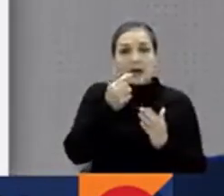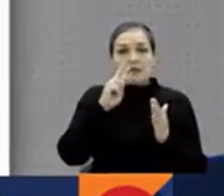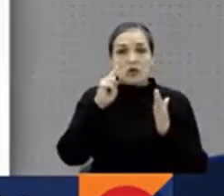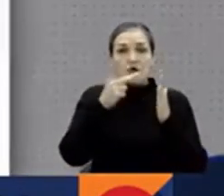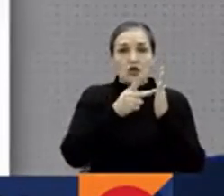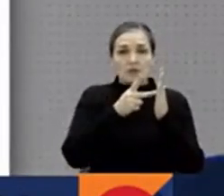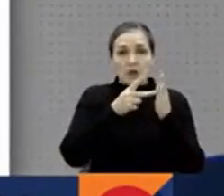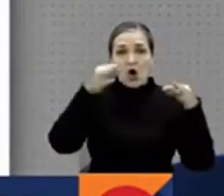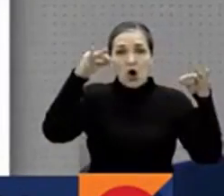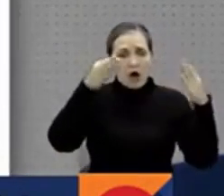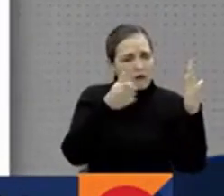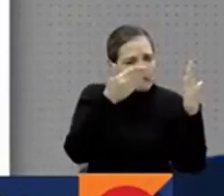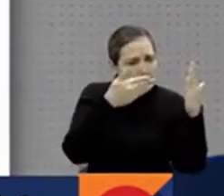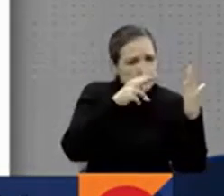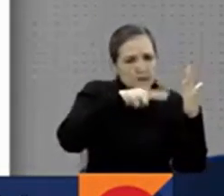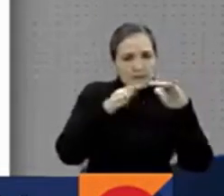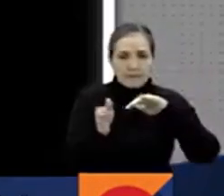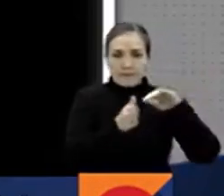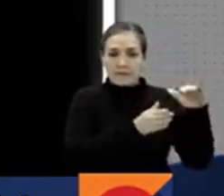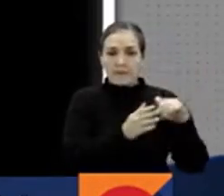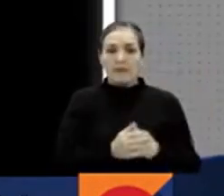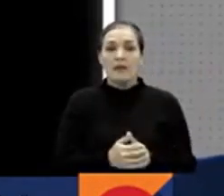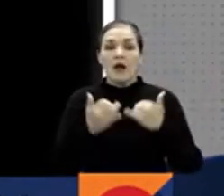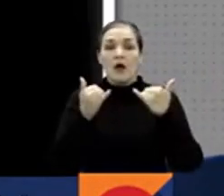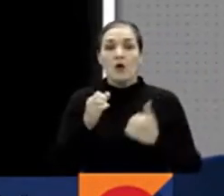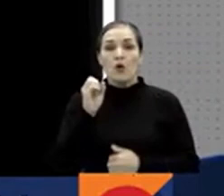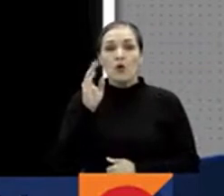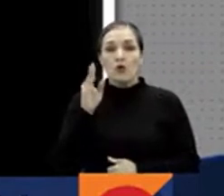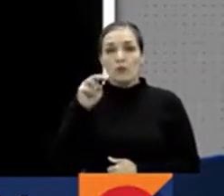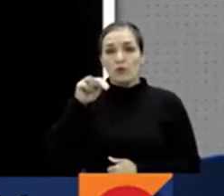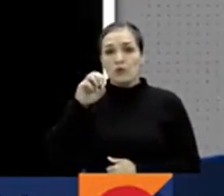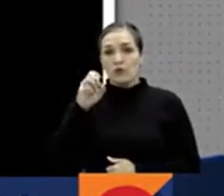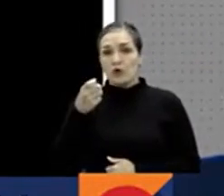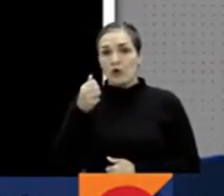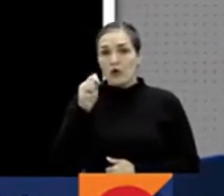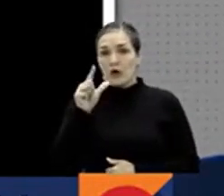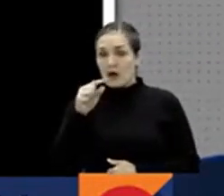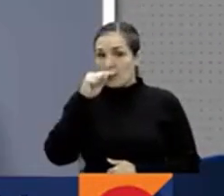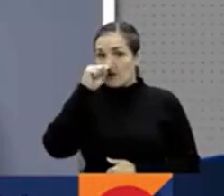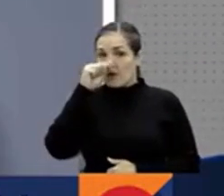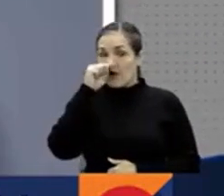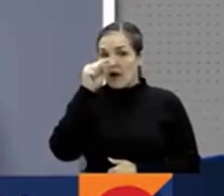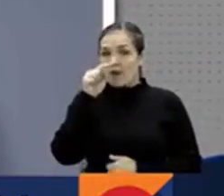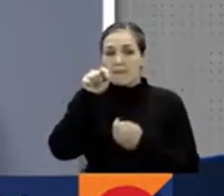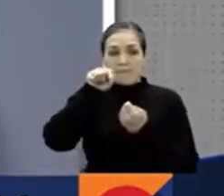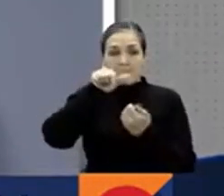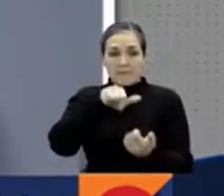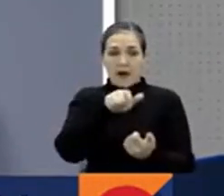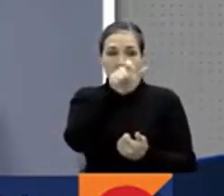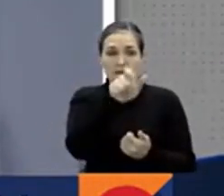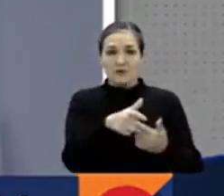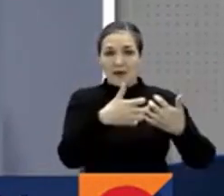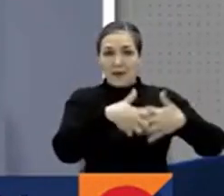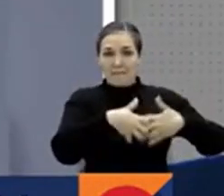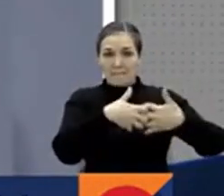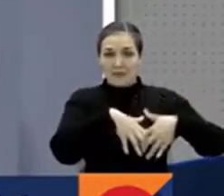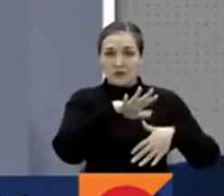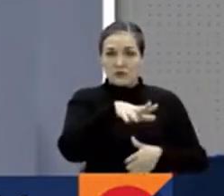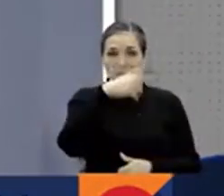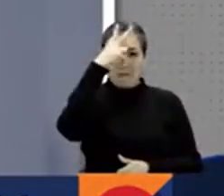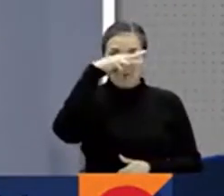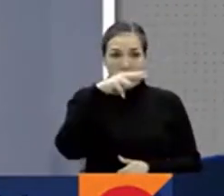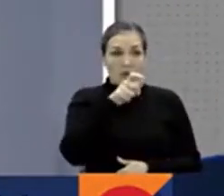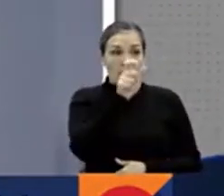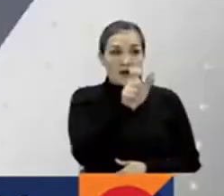millones. Esa cifra deberá pagar el club El Nogal como reparación a la familia de un empresario mexicano... ...que se intoxicó y